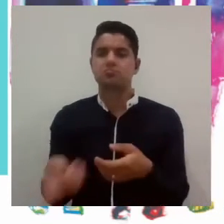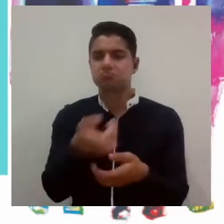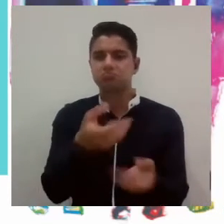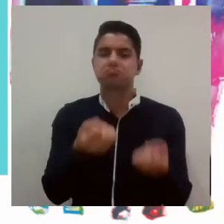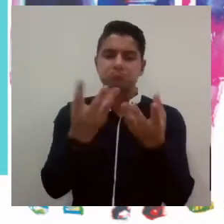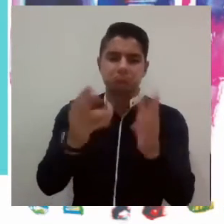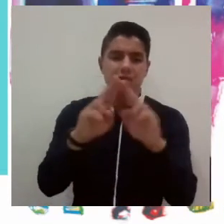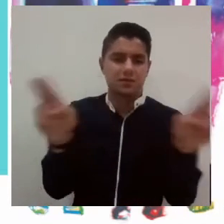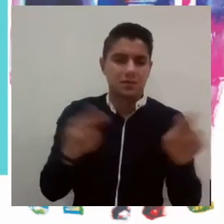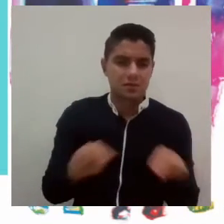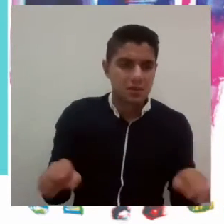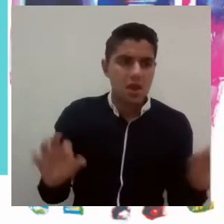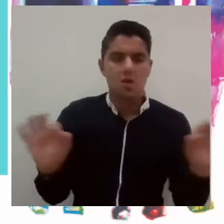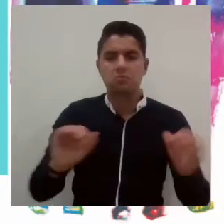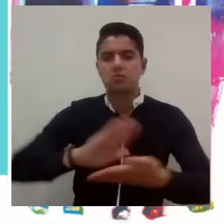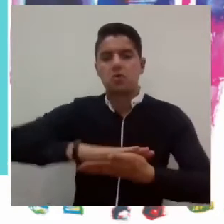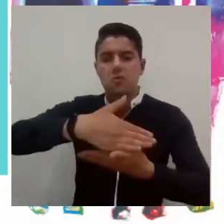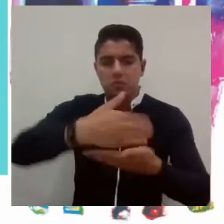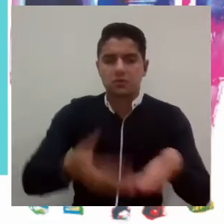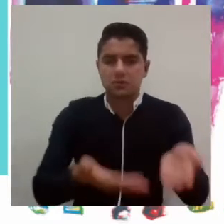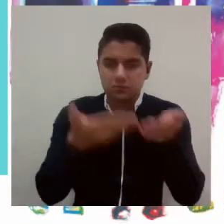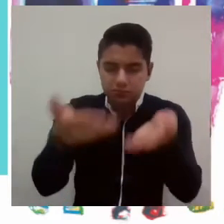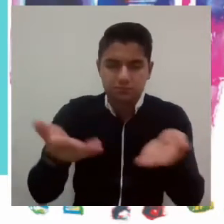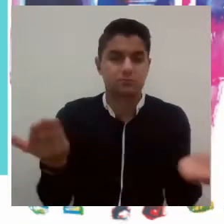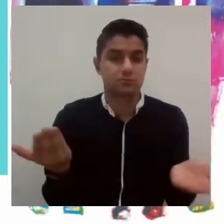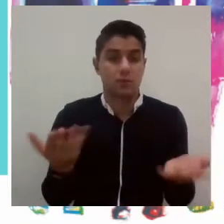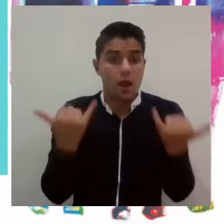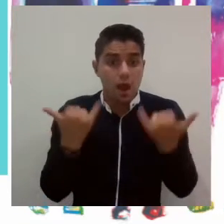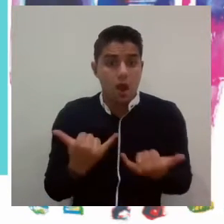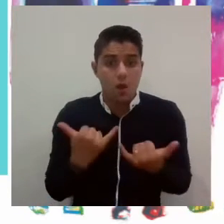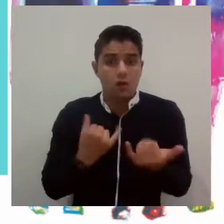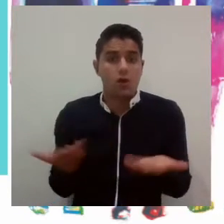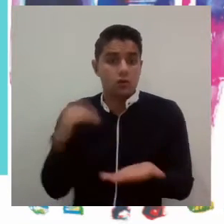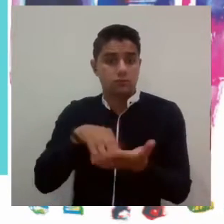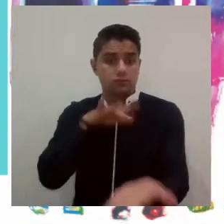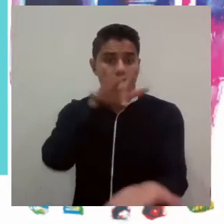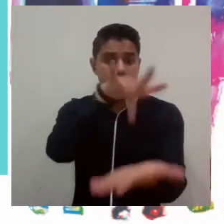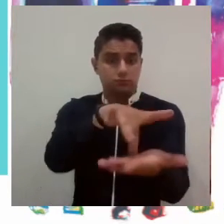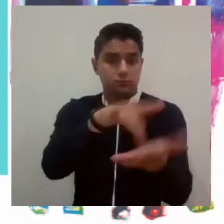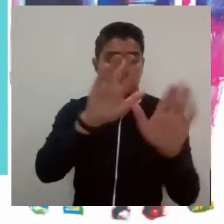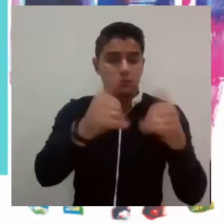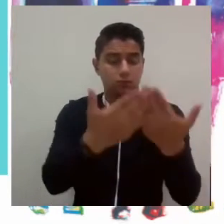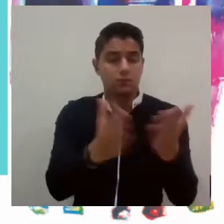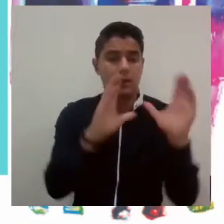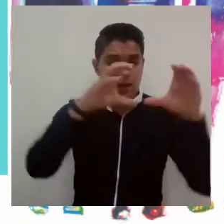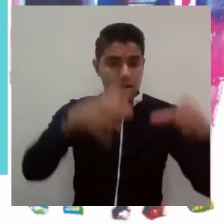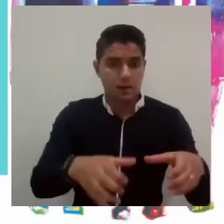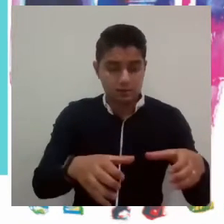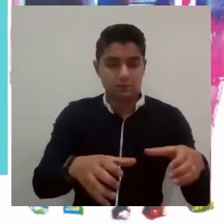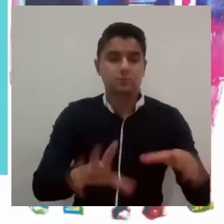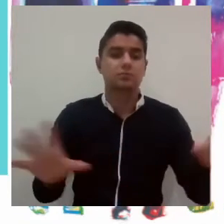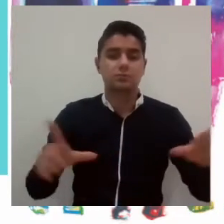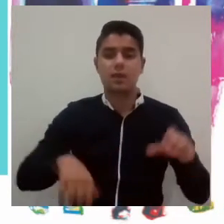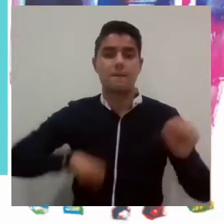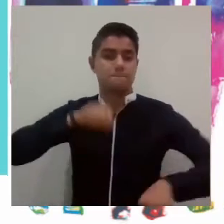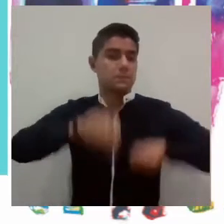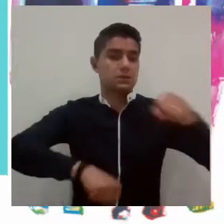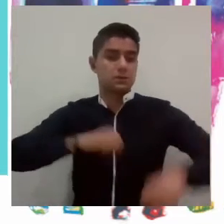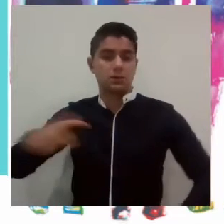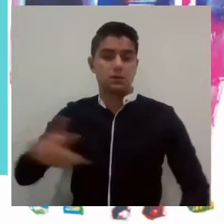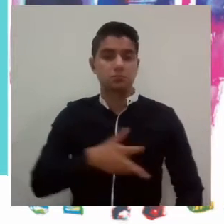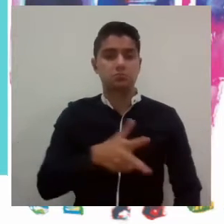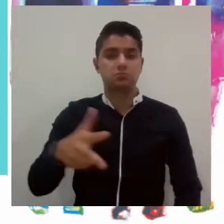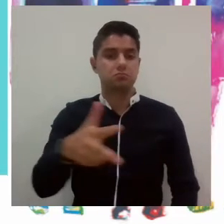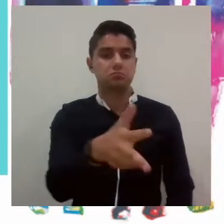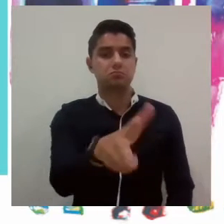a un canal de internet, para tener acceso a un computador, ahora con el regreso a clases, para tener acceso a una